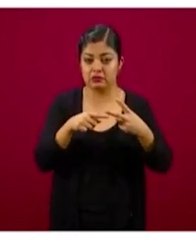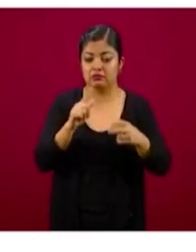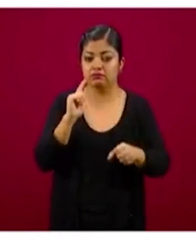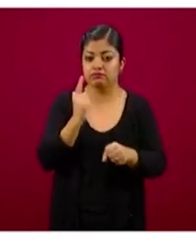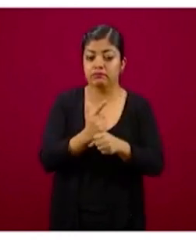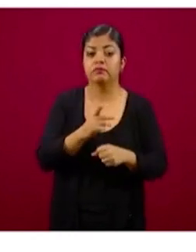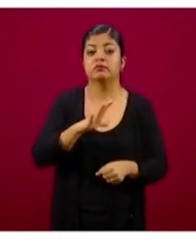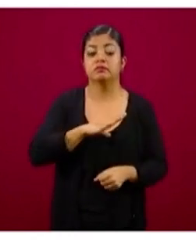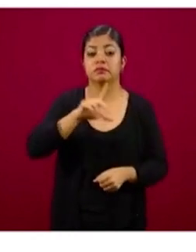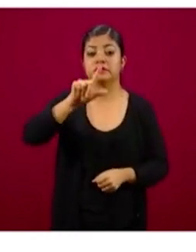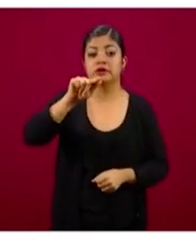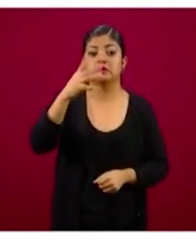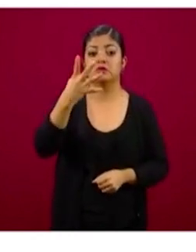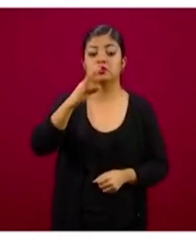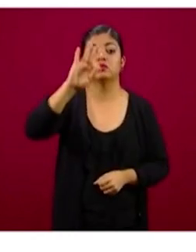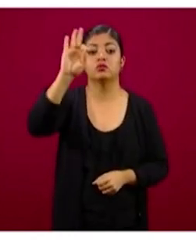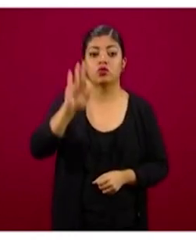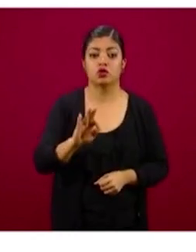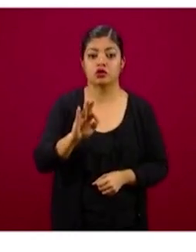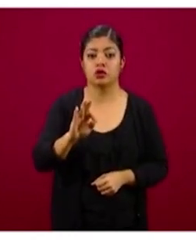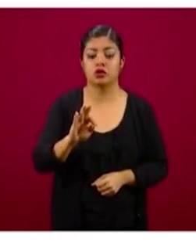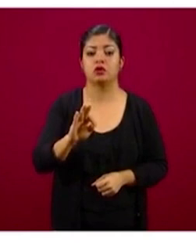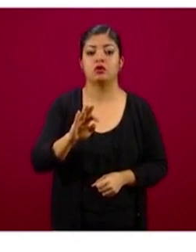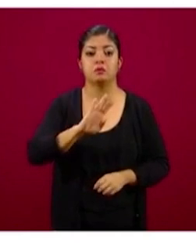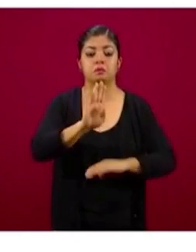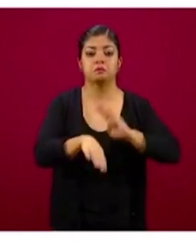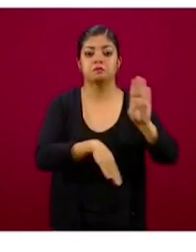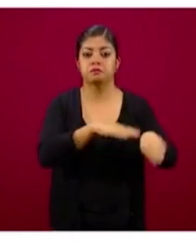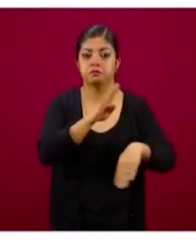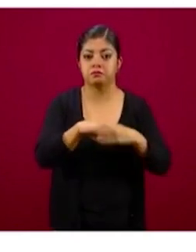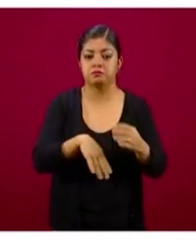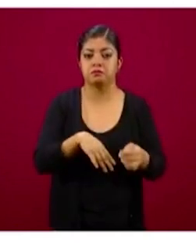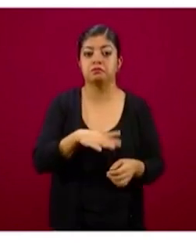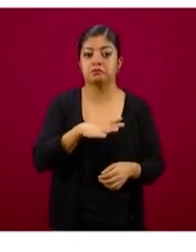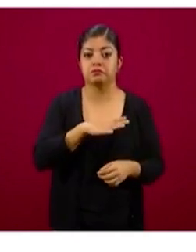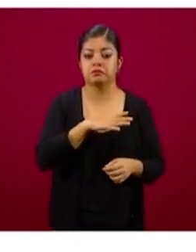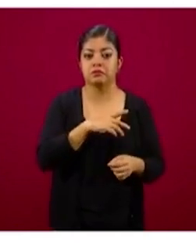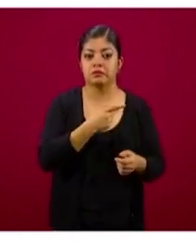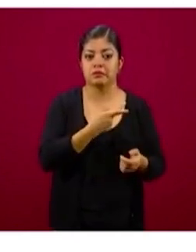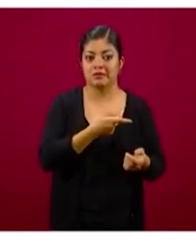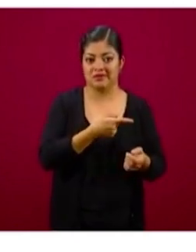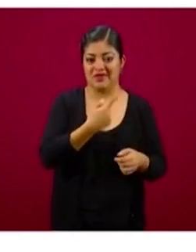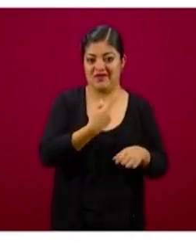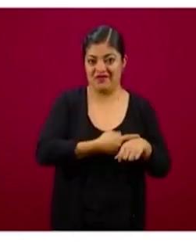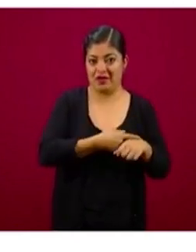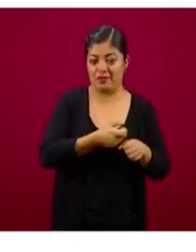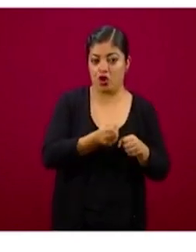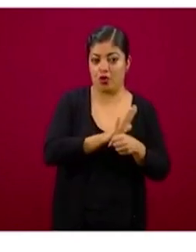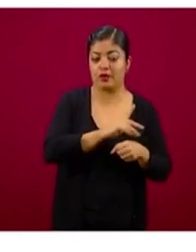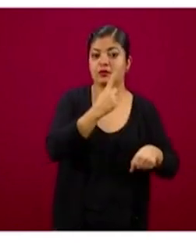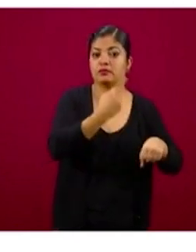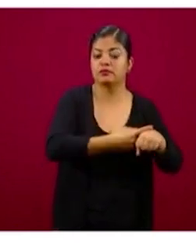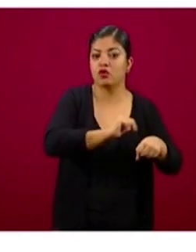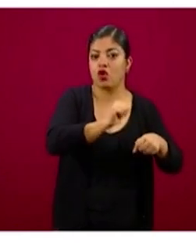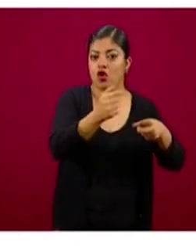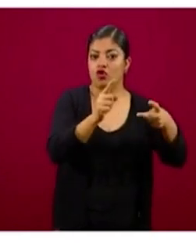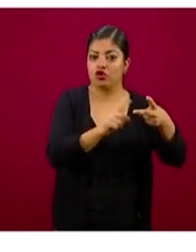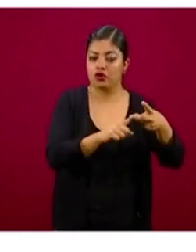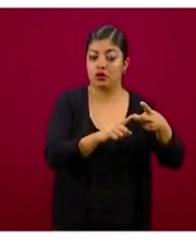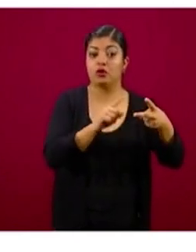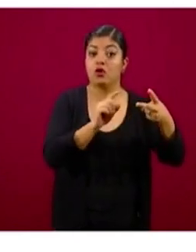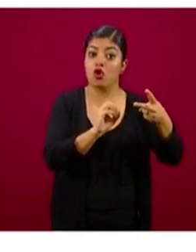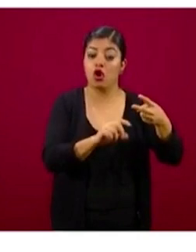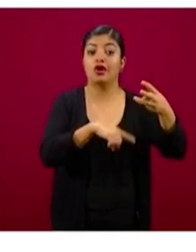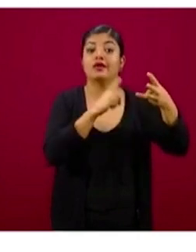al 74 por ciento de las defunciones, es decir, con al menos una, viendo que también algunas tenían dos o